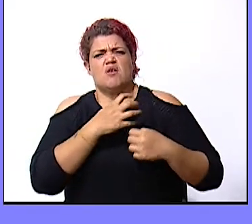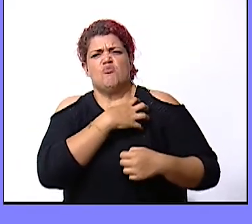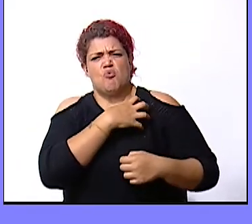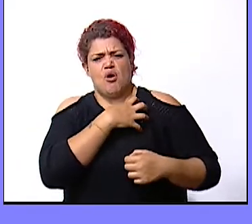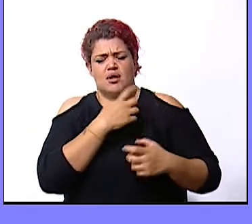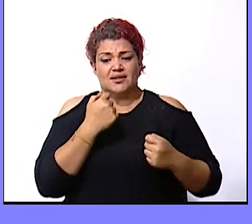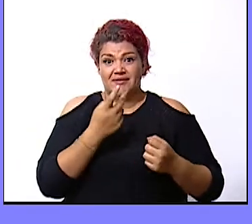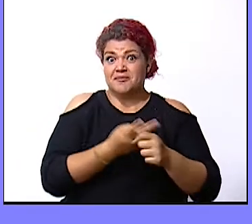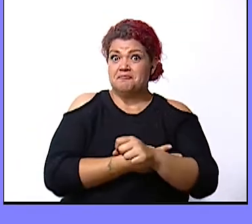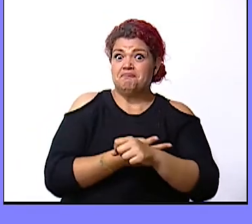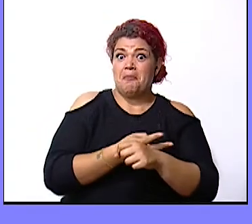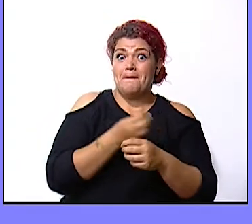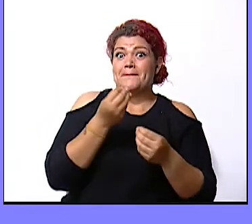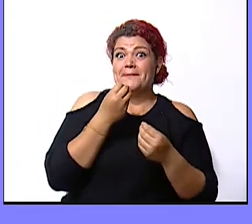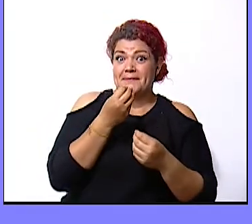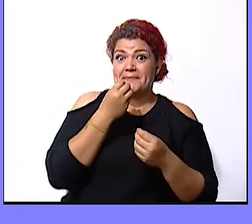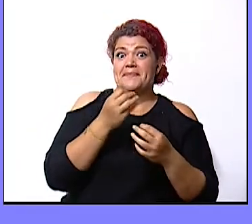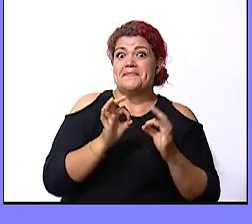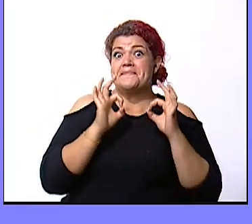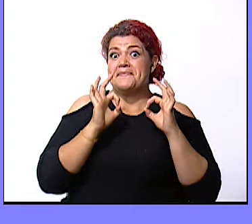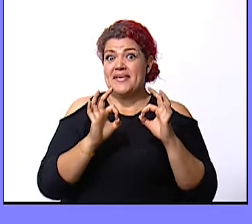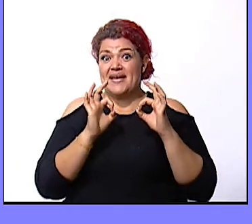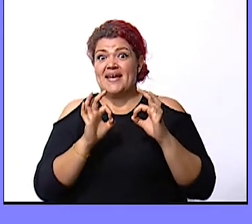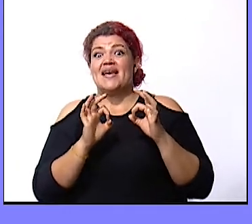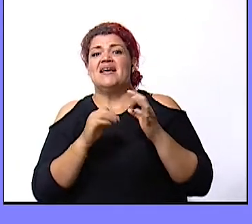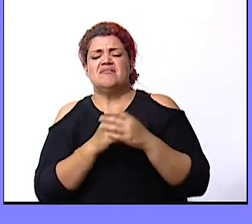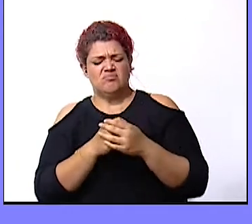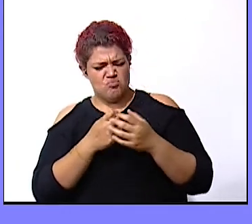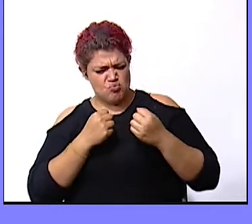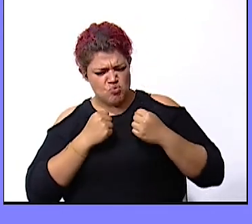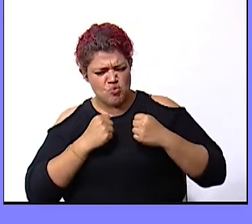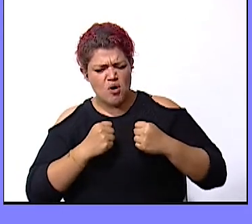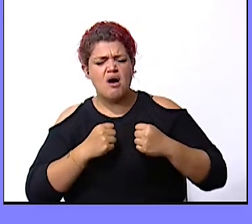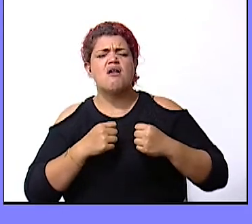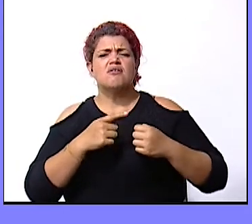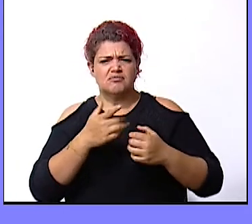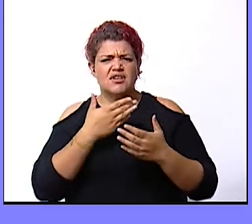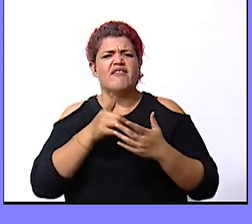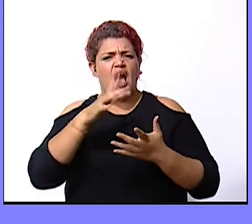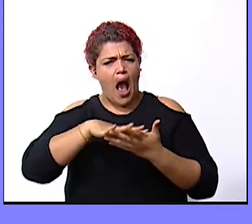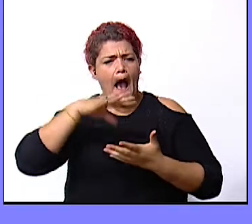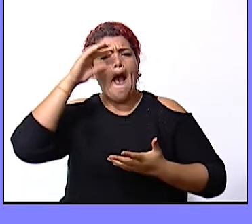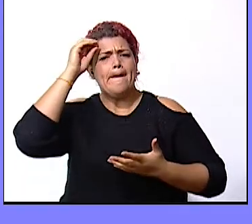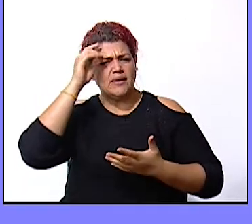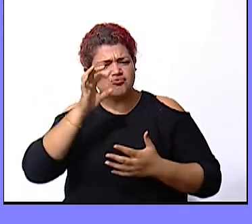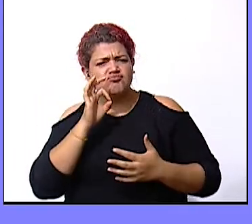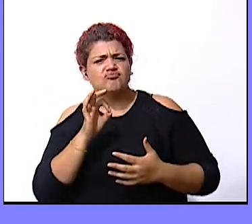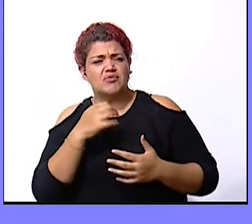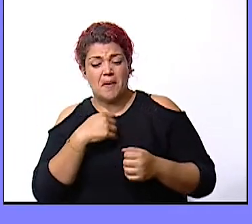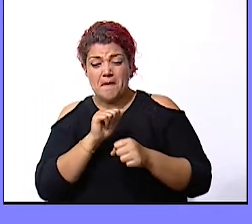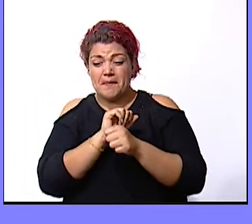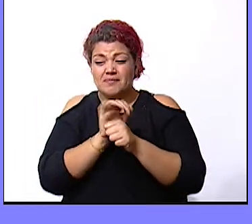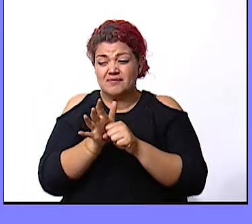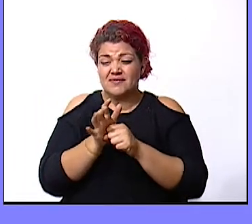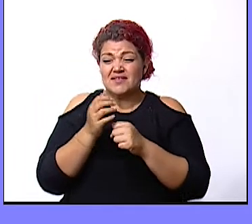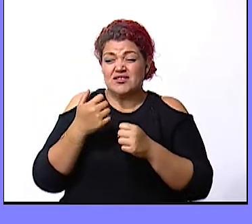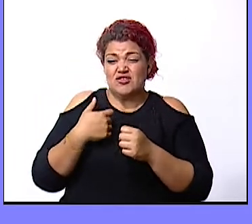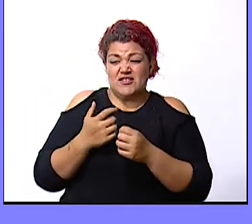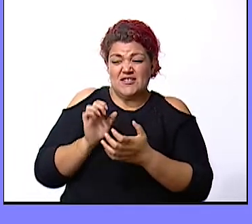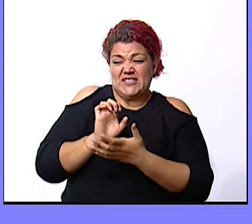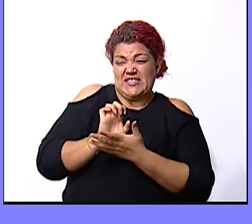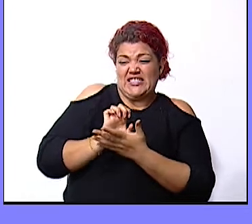verduras te ayudarán también son muy buenas lo debes aprender contra el virus ellas te